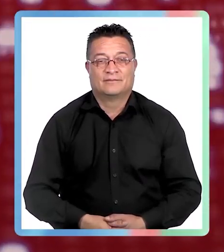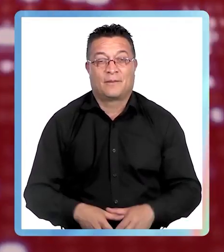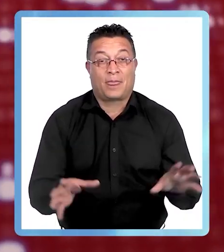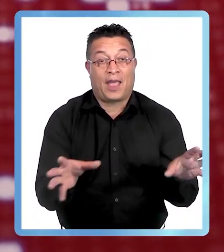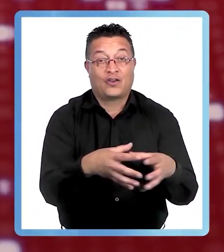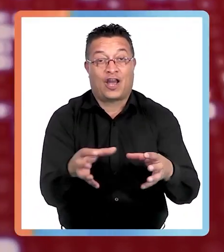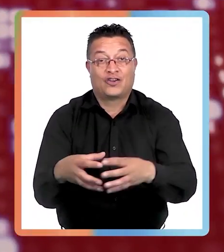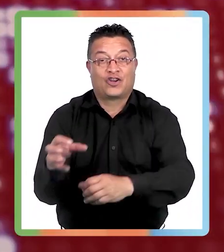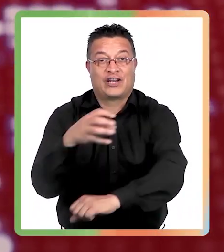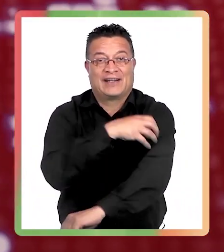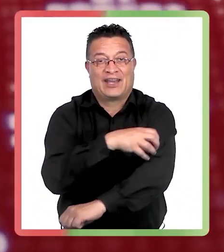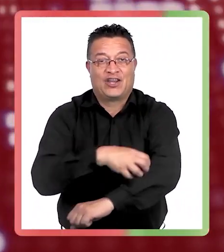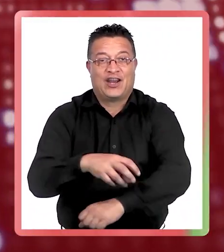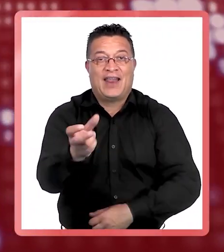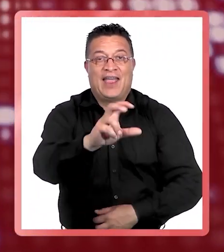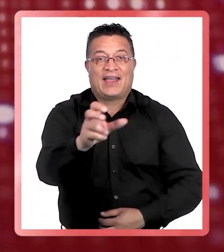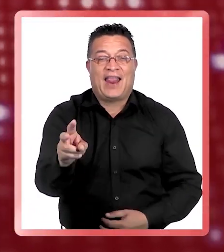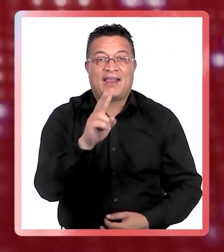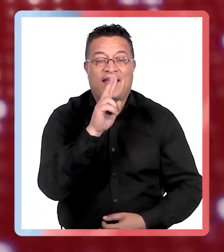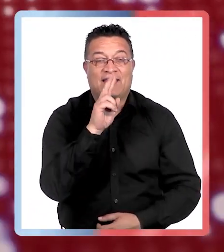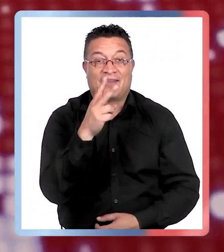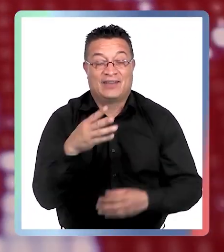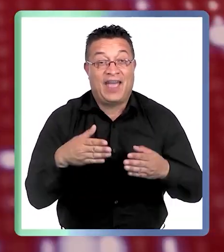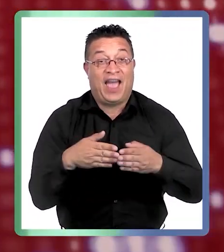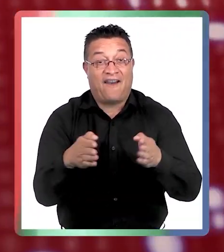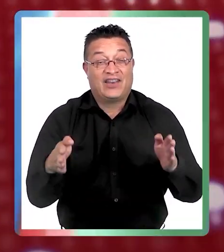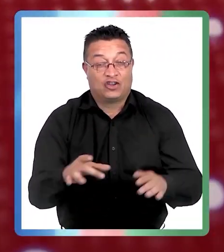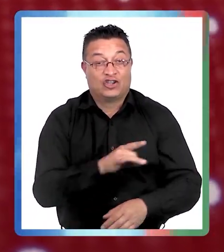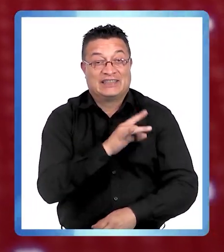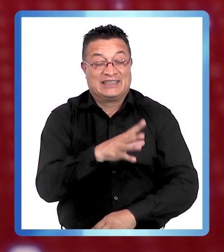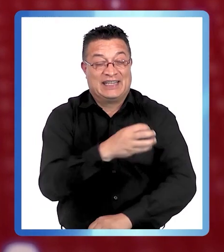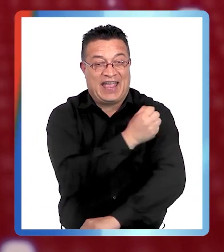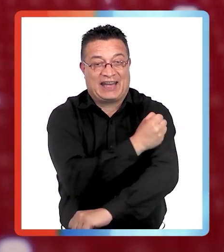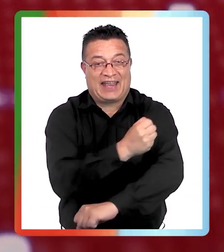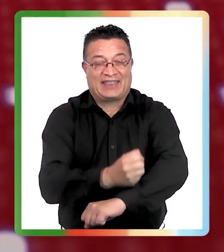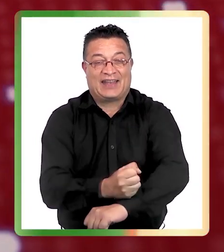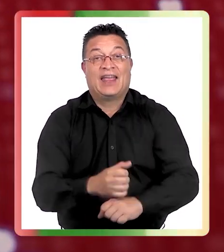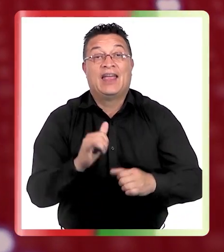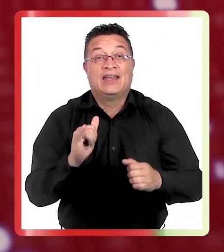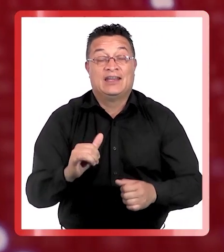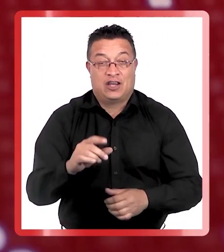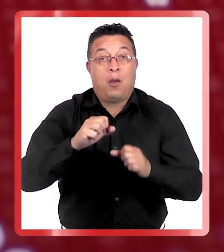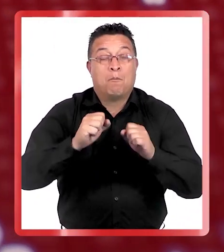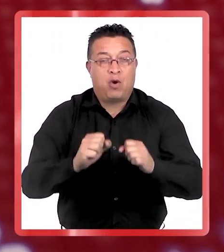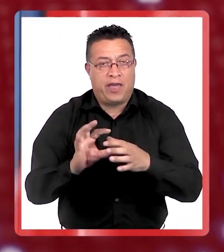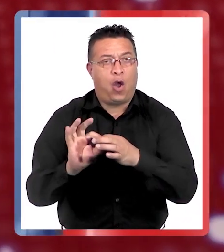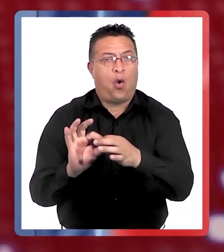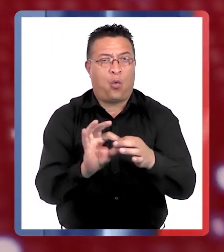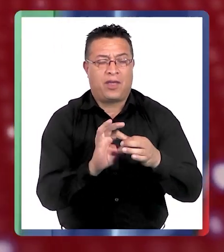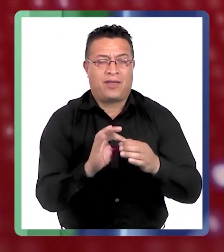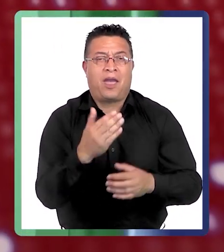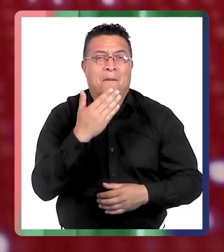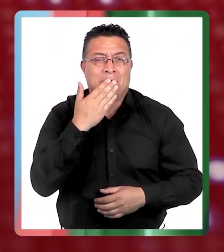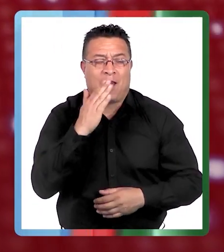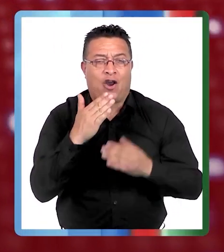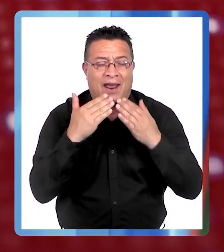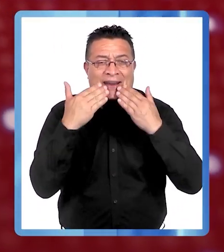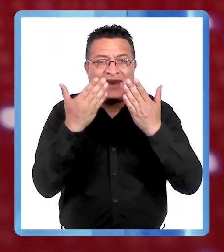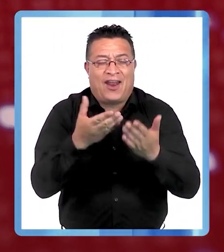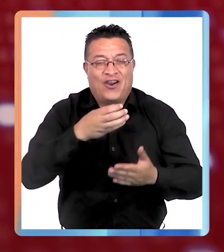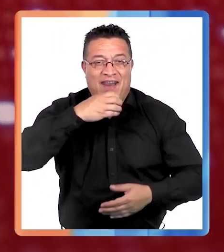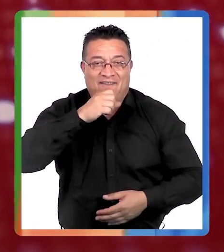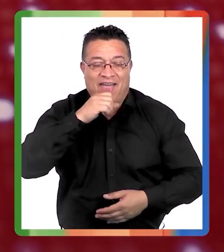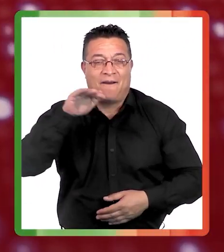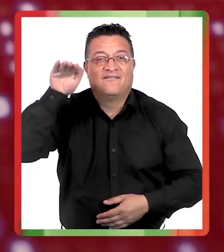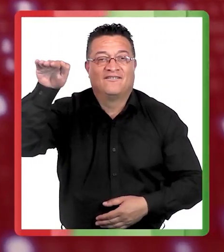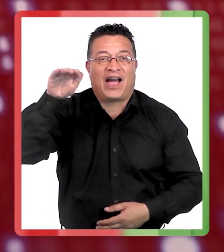Asociación Regional de Canales de Televisión de Señal Abierta de Chile, Arcatel y Poder Estar Unidos es el mejor regalo de Navidad.